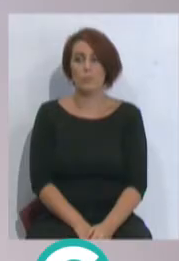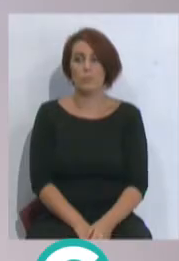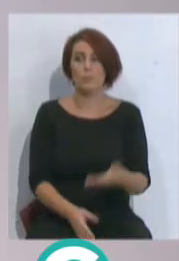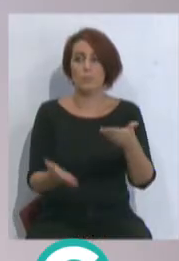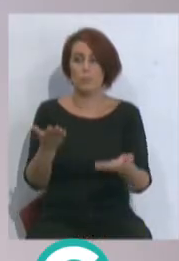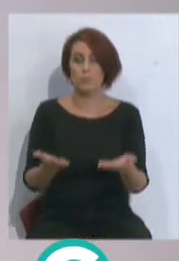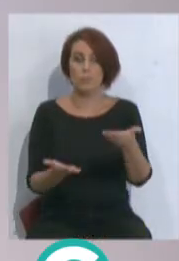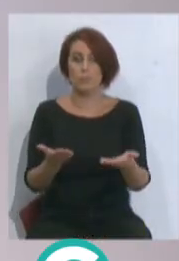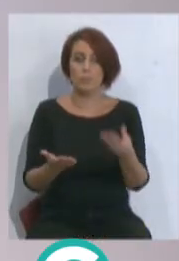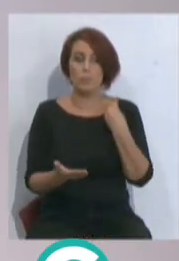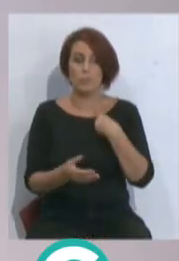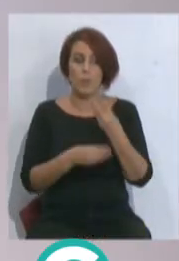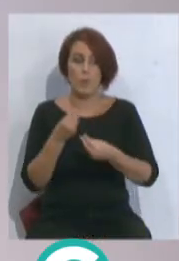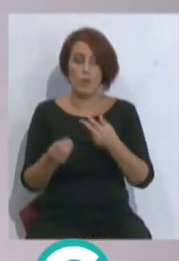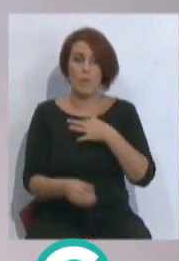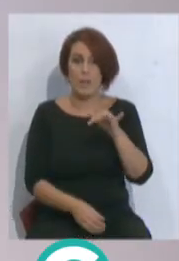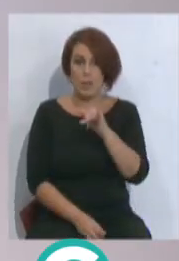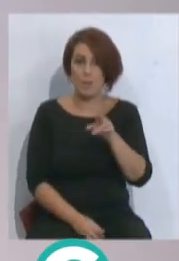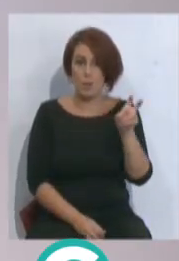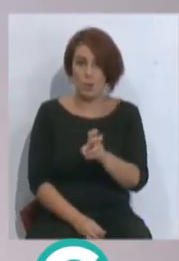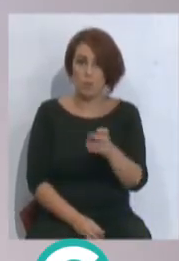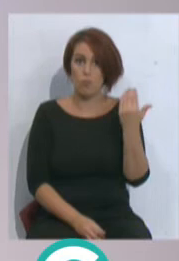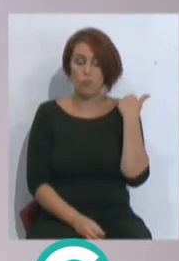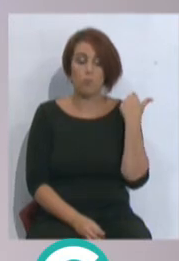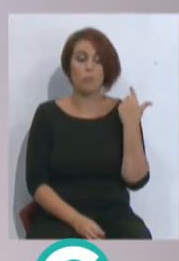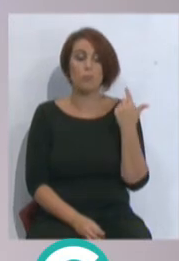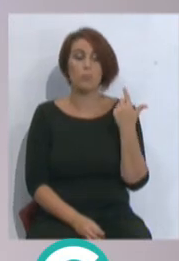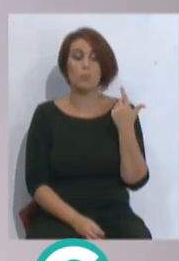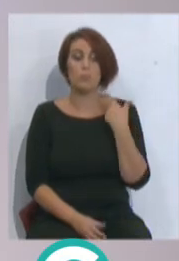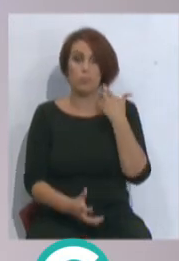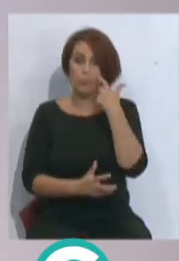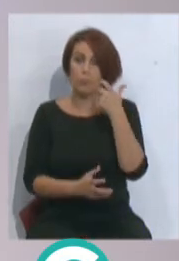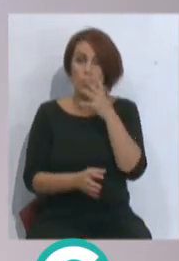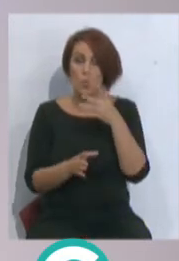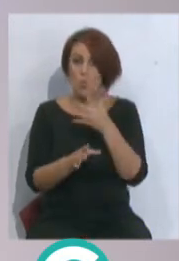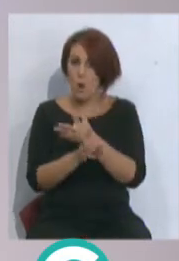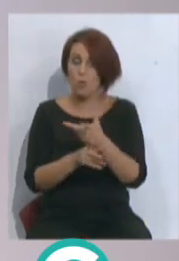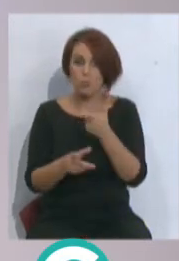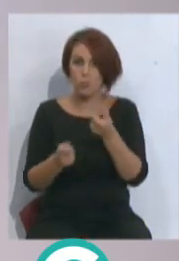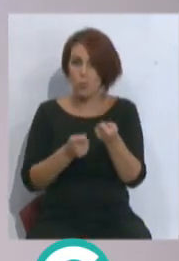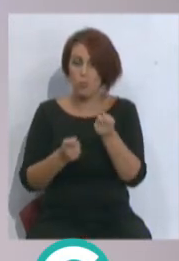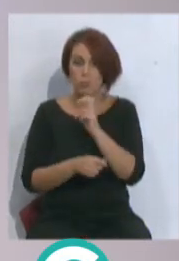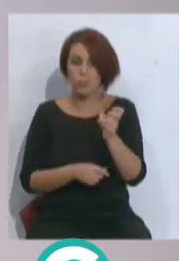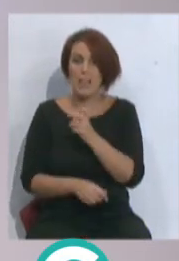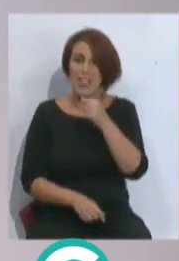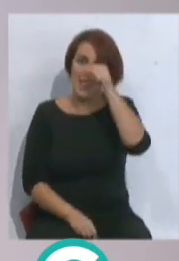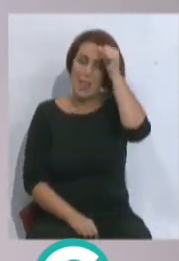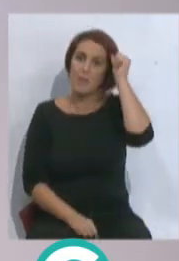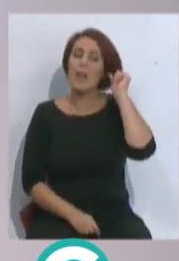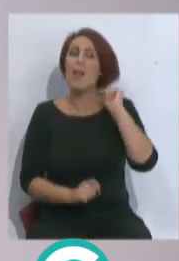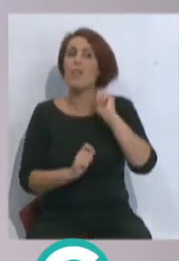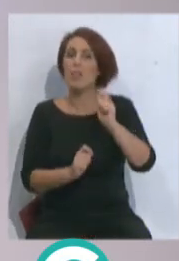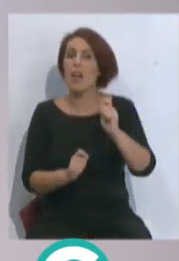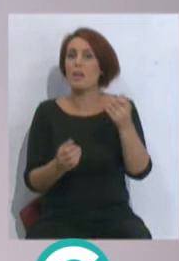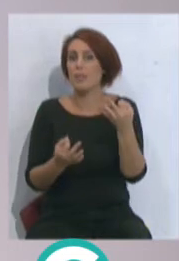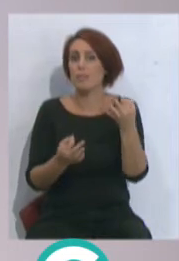Comparándolo con lo que hizo cuando vino Álex, que Álex destacaba por su juego con control y demás, Cervera le ha aportado esa